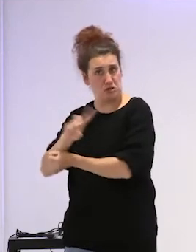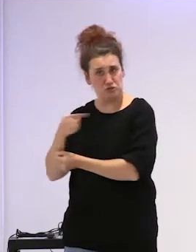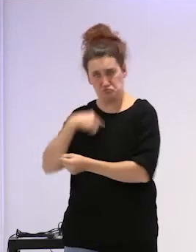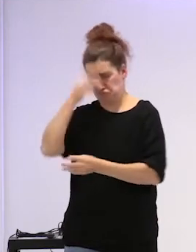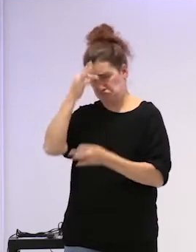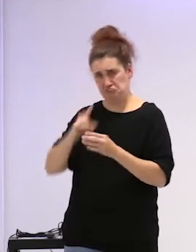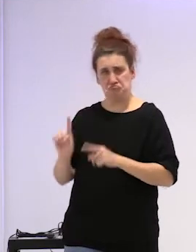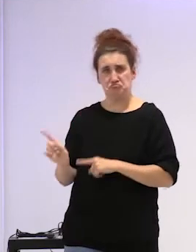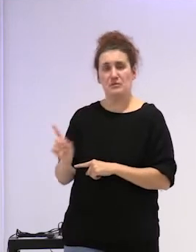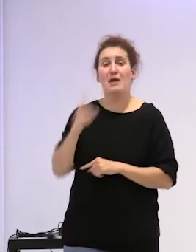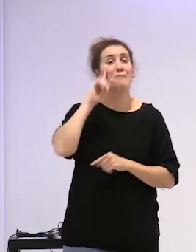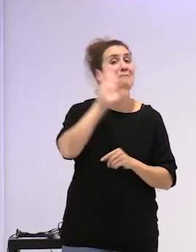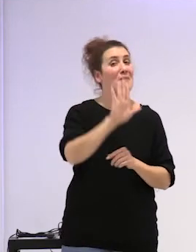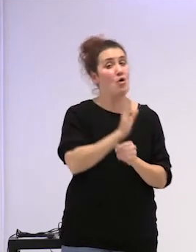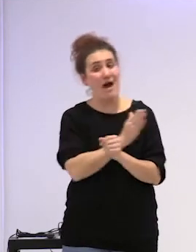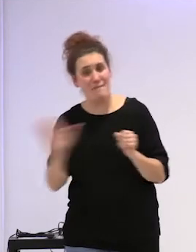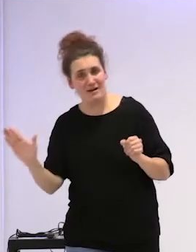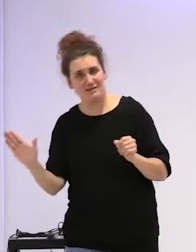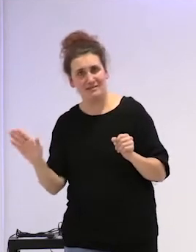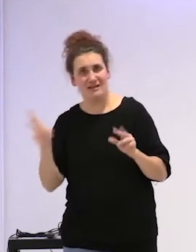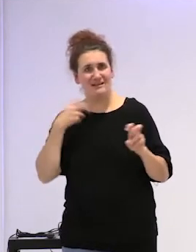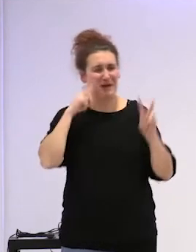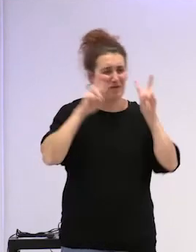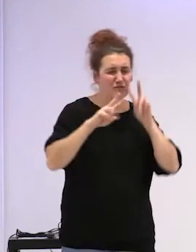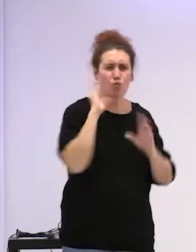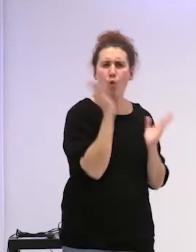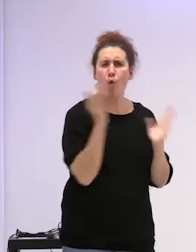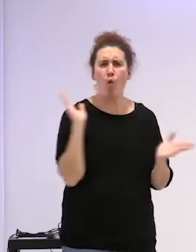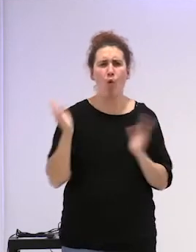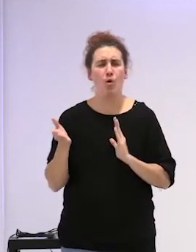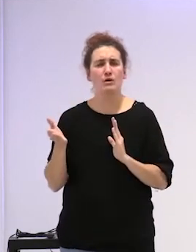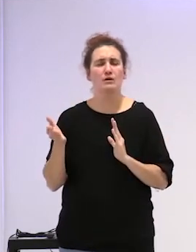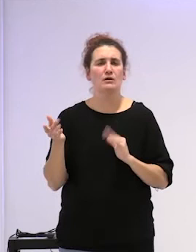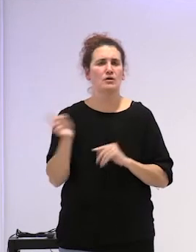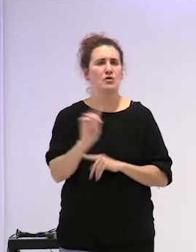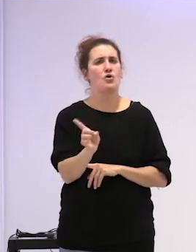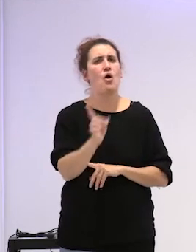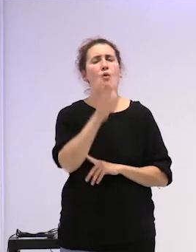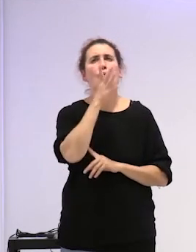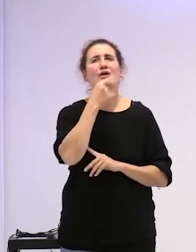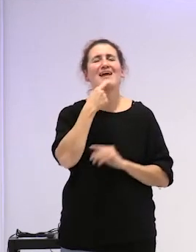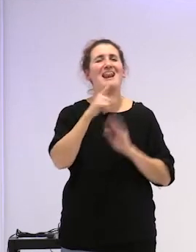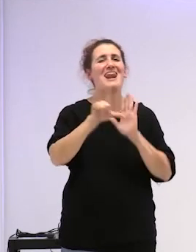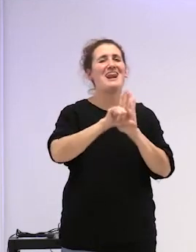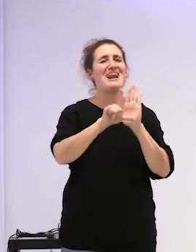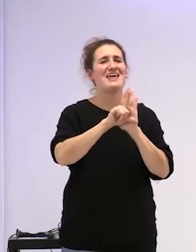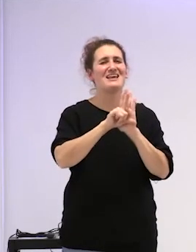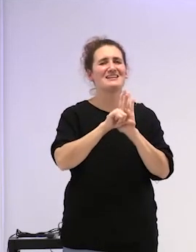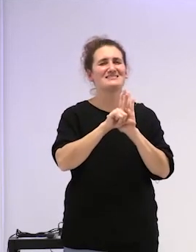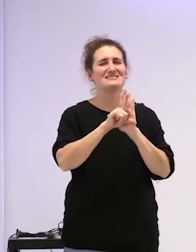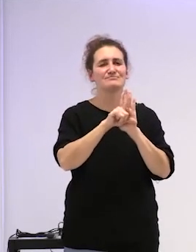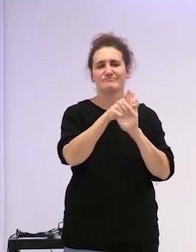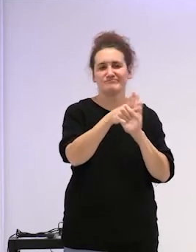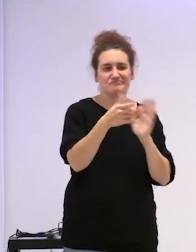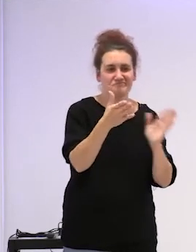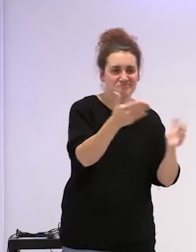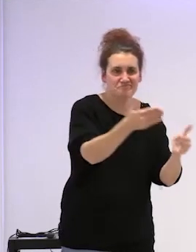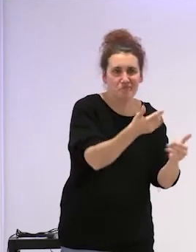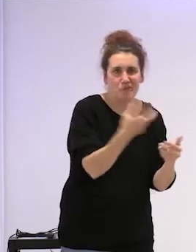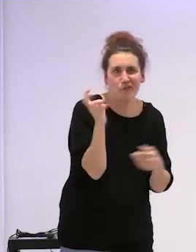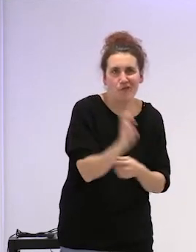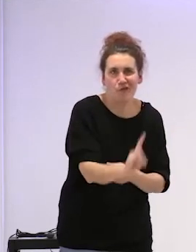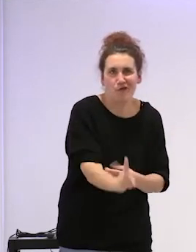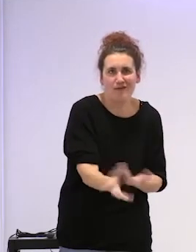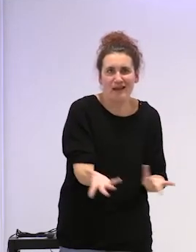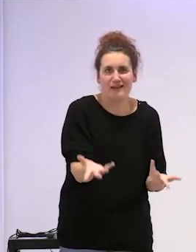aparte no tengo una visión punitivista porque las leyes no están llegando no están llegando donde tendrían que